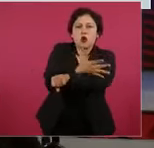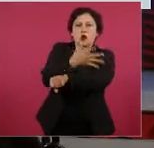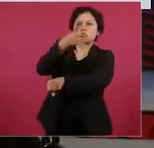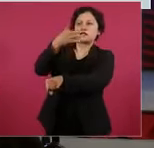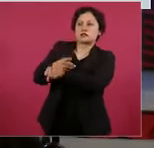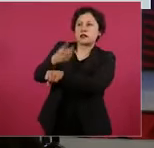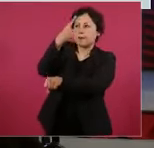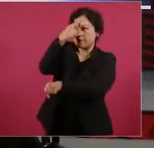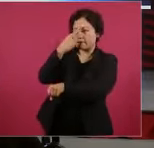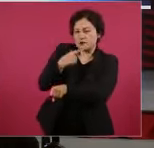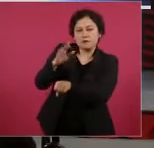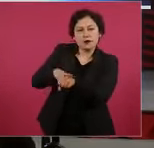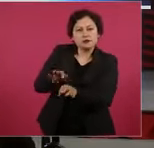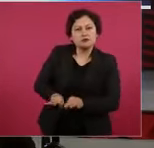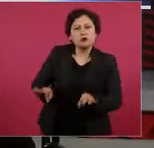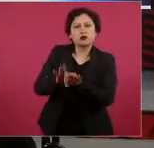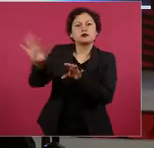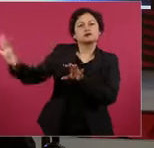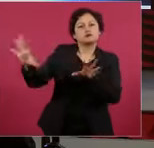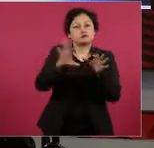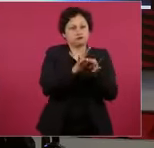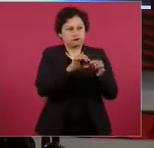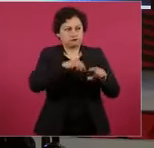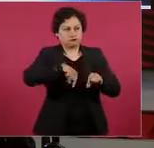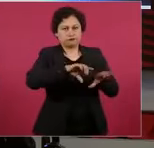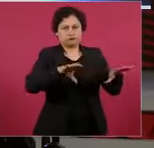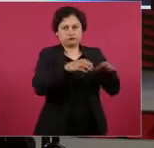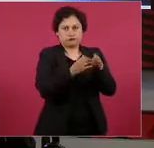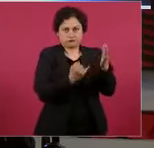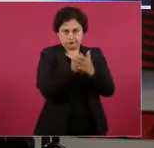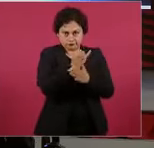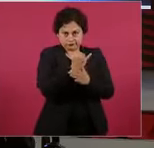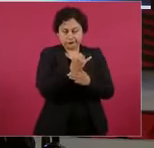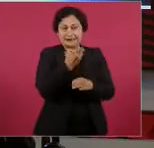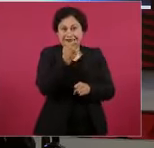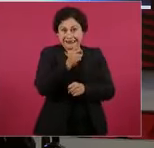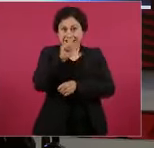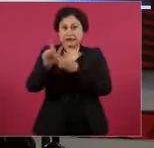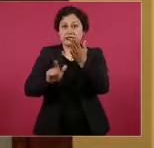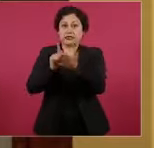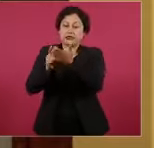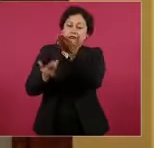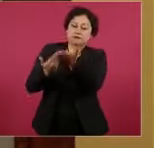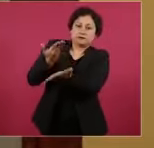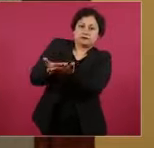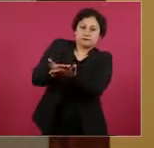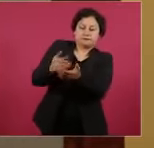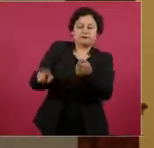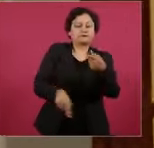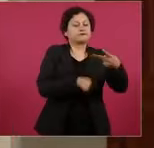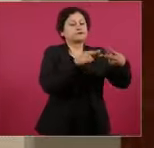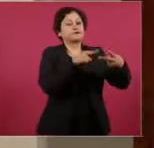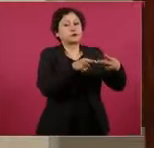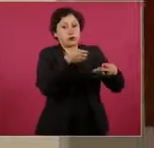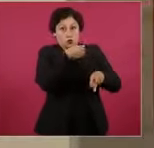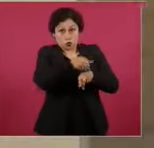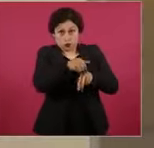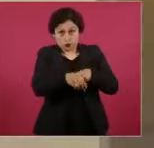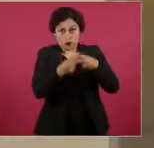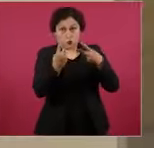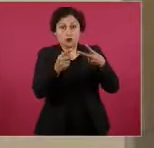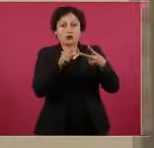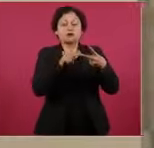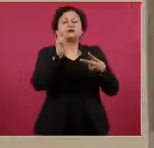reforma. Número dos. Un órgano que vigile la actuación de los juzgadores. Hemos hablado mucho de la